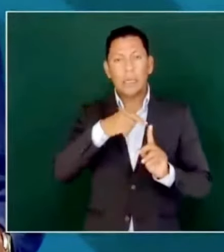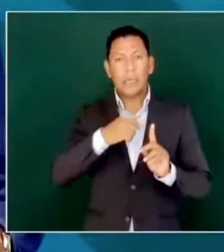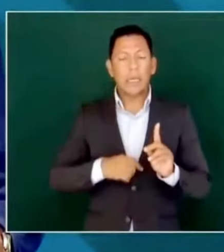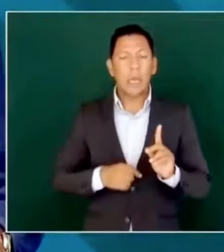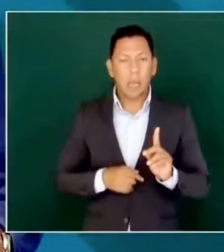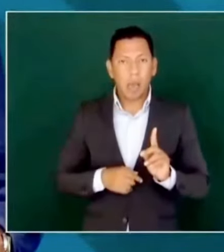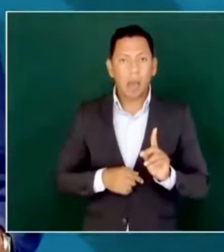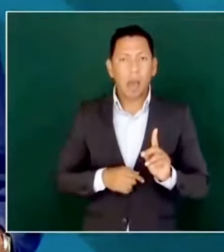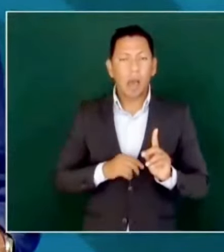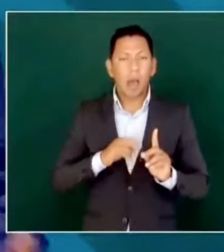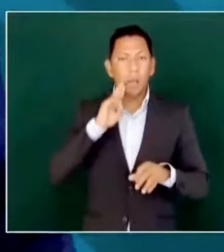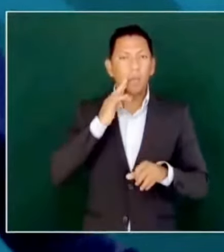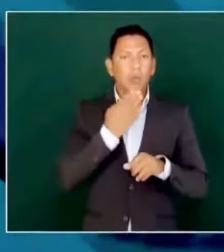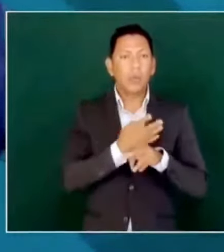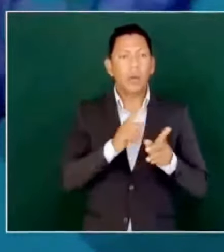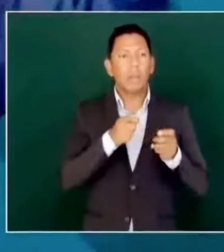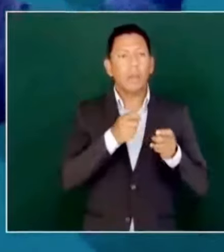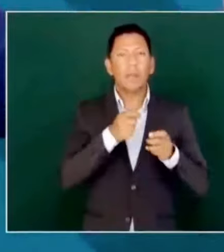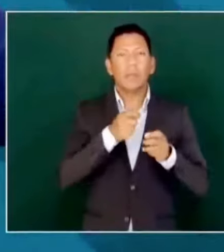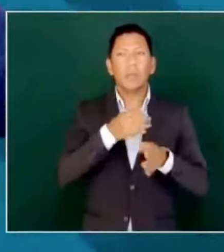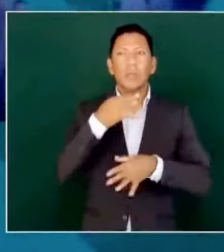de noticias y todos.